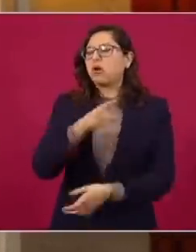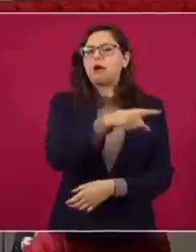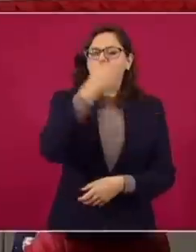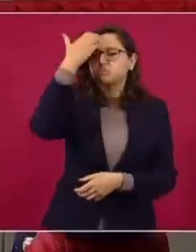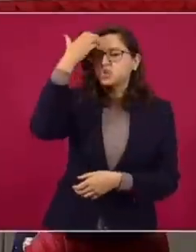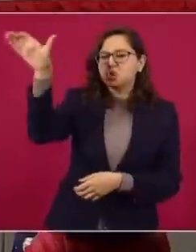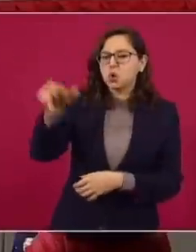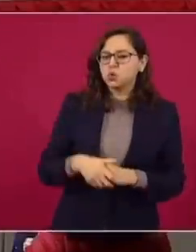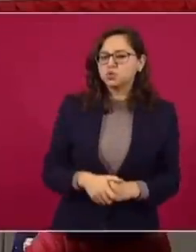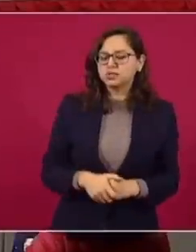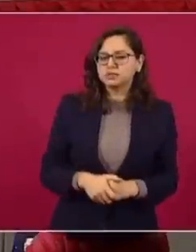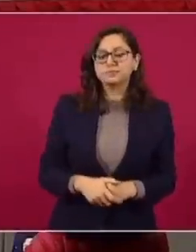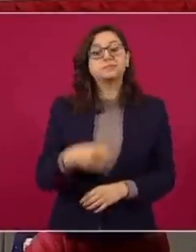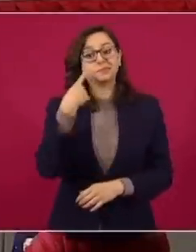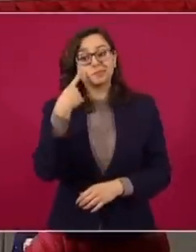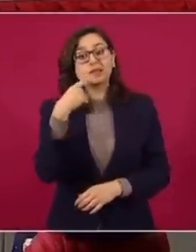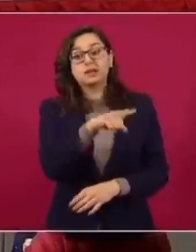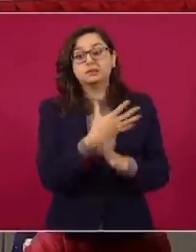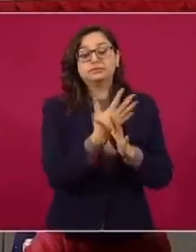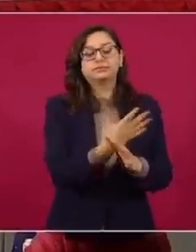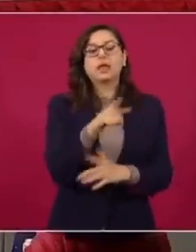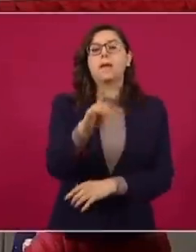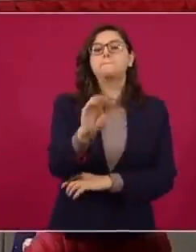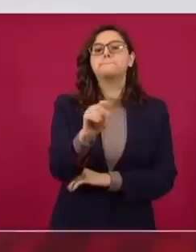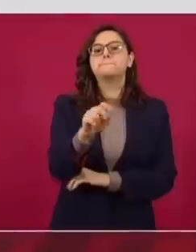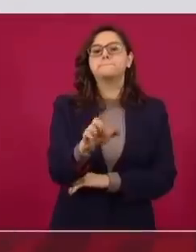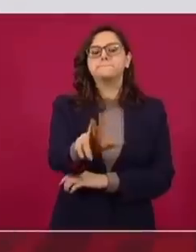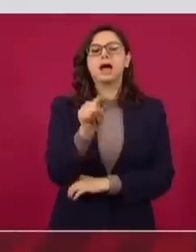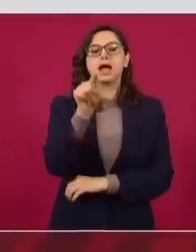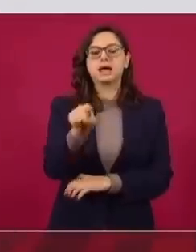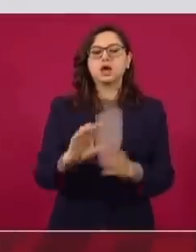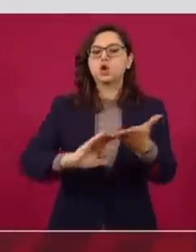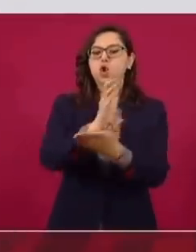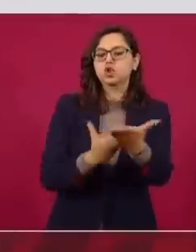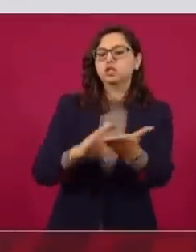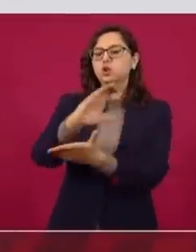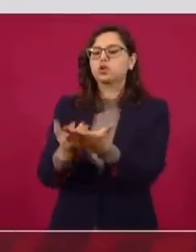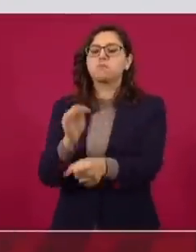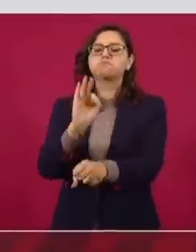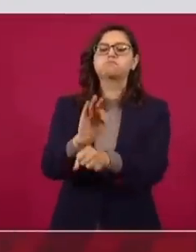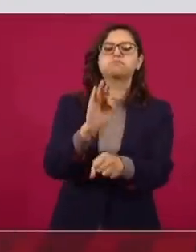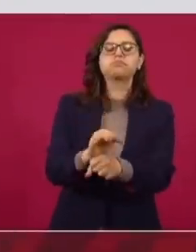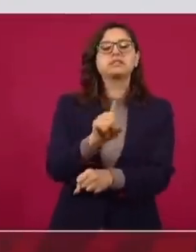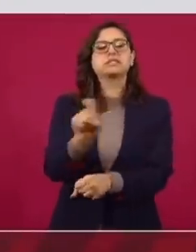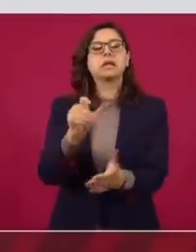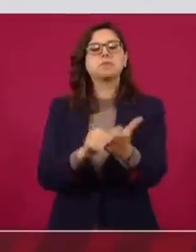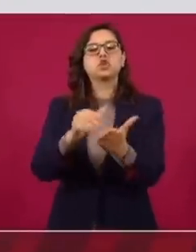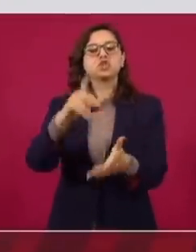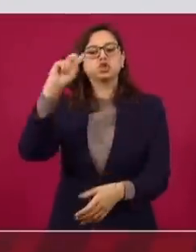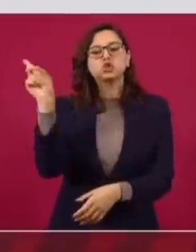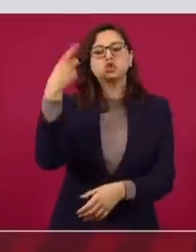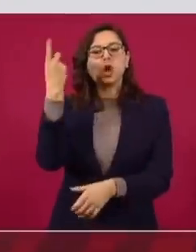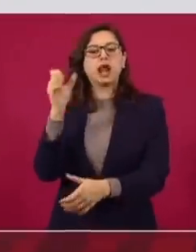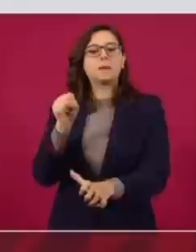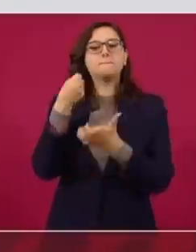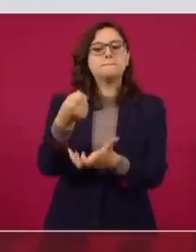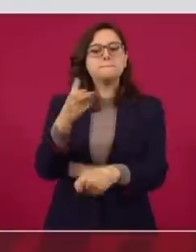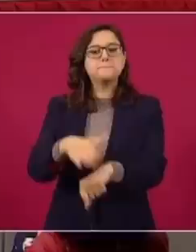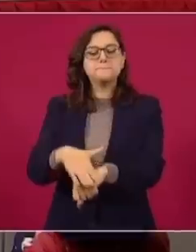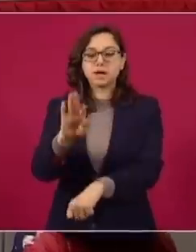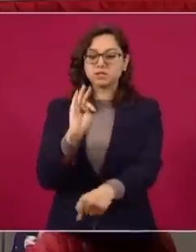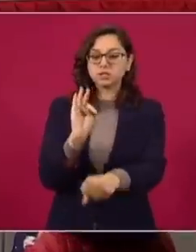afirma que a la empresa Baker se le dieron ampliaciones a contratos por más de 100 millones de dólares debido